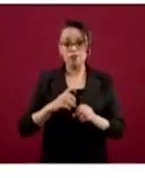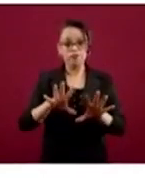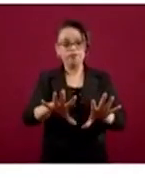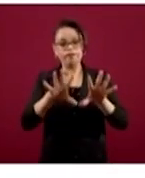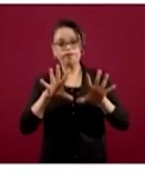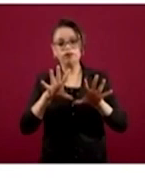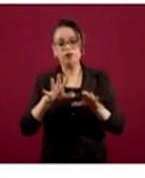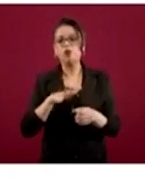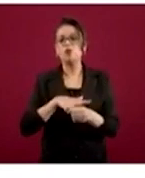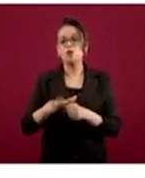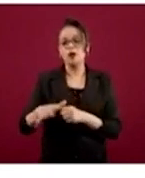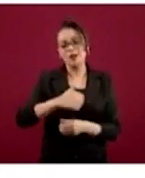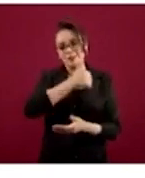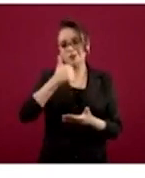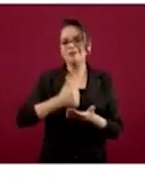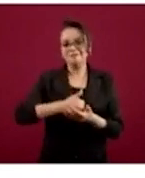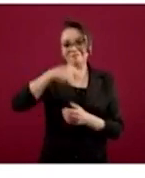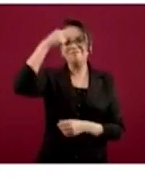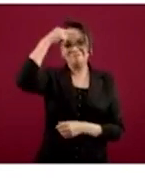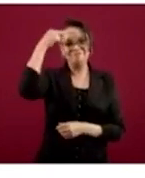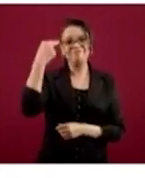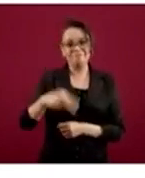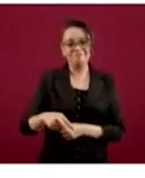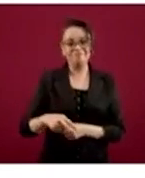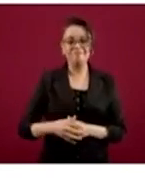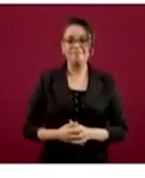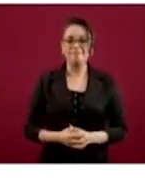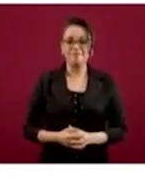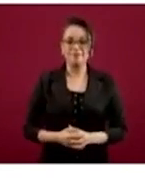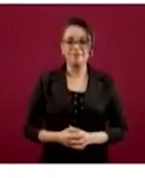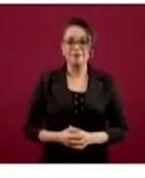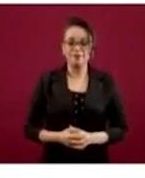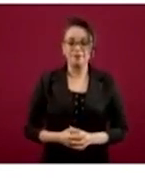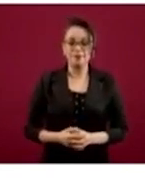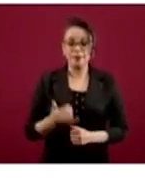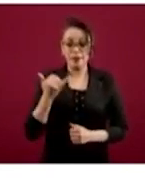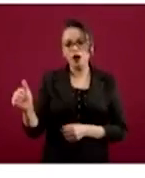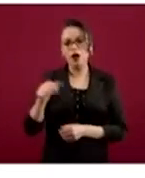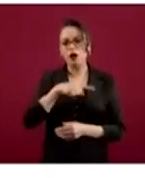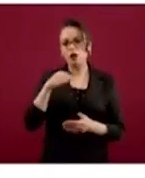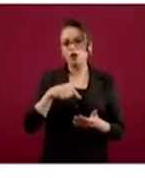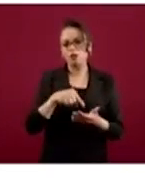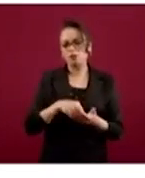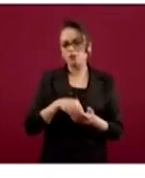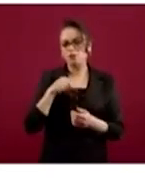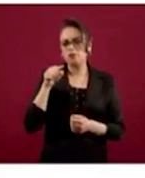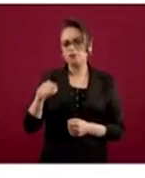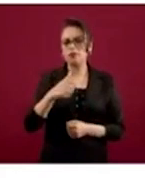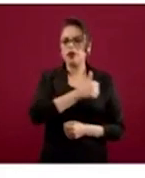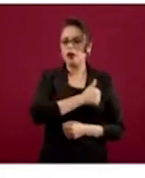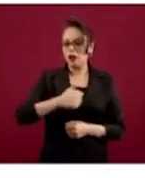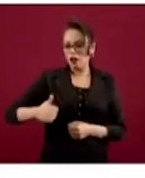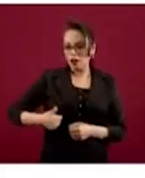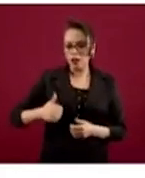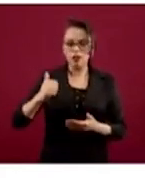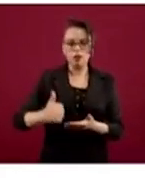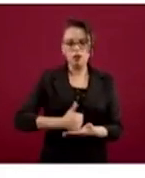lógicamente la Ciudad de México, pero recordando también que precisamente tengamos una mayor